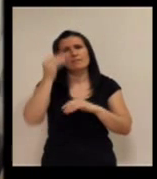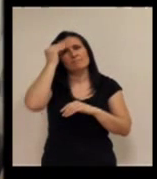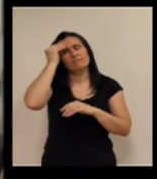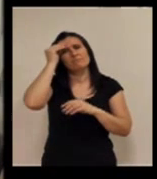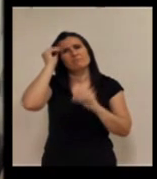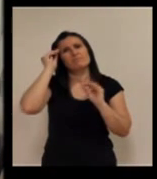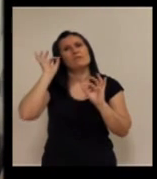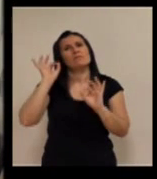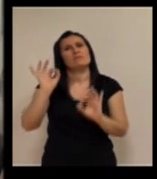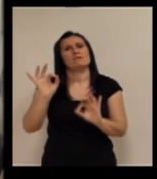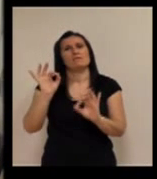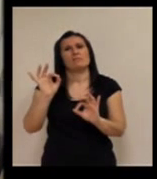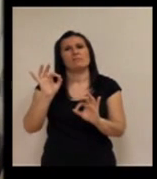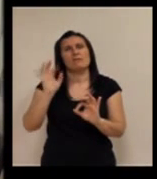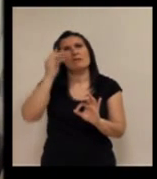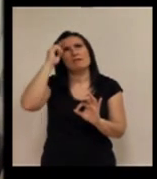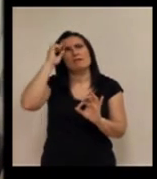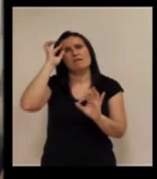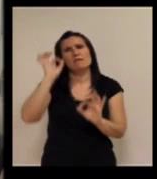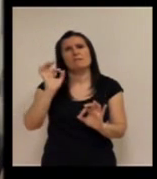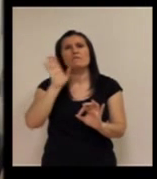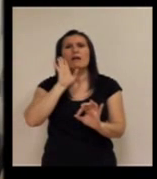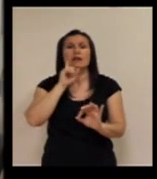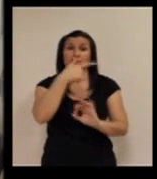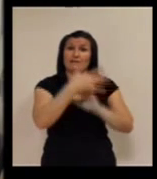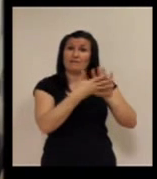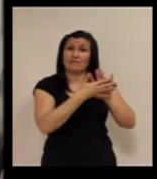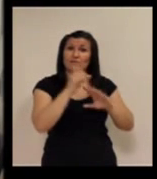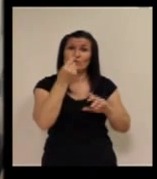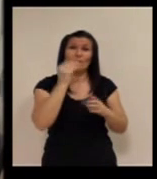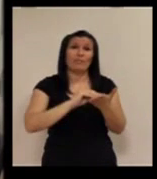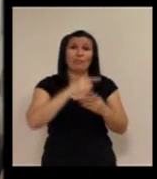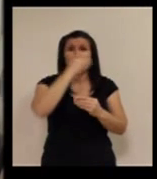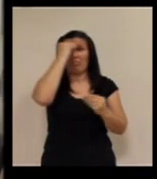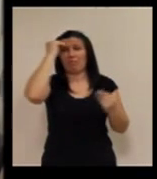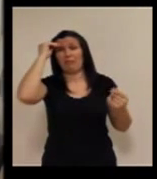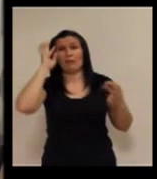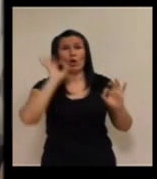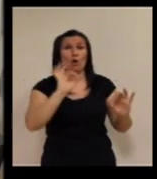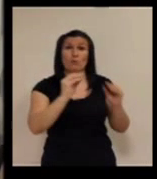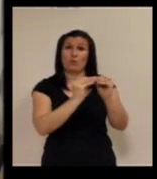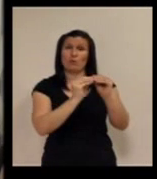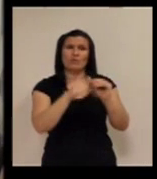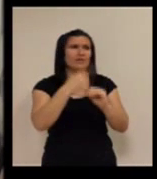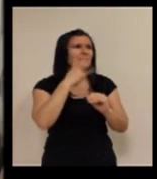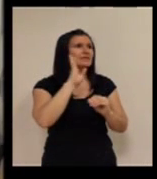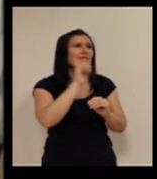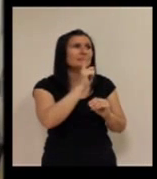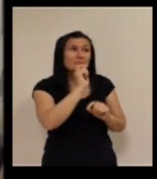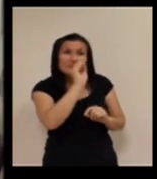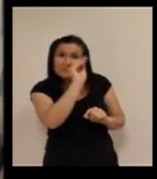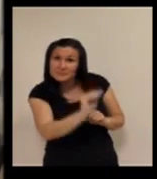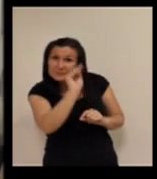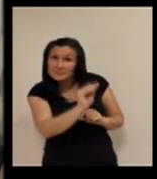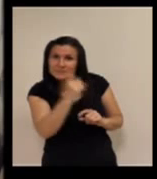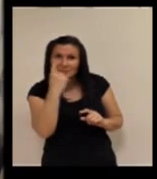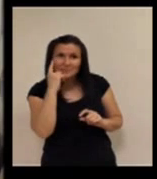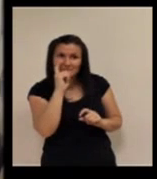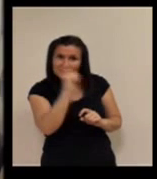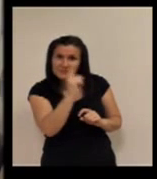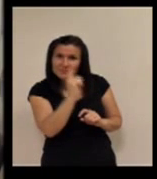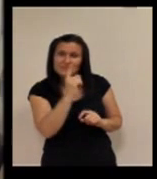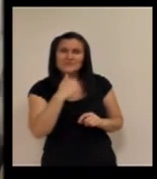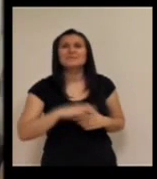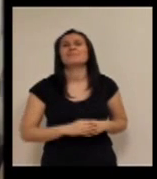usuario ¿no? tenemos que pensar siempre en el sentido en el sentido común al que aludías tú antes que a veces se nos olvida eso se llama tirón de oreja